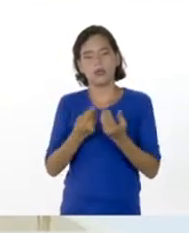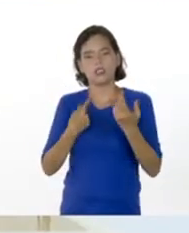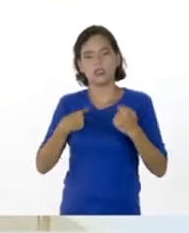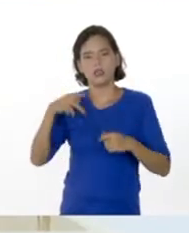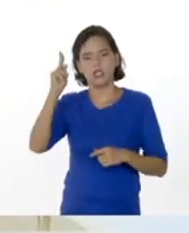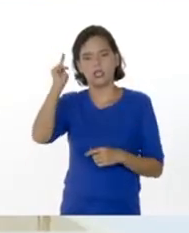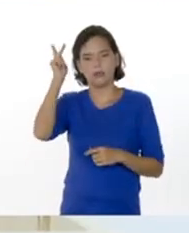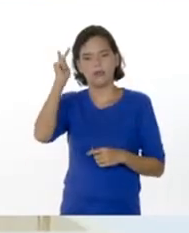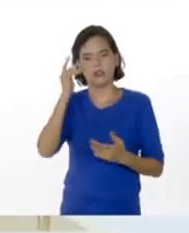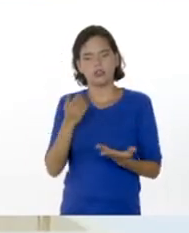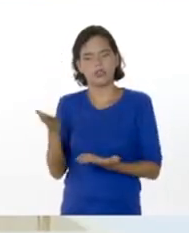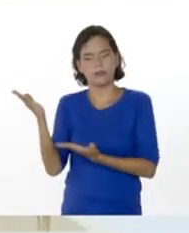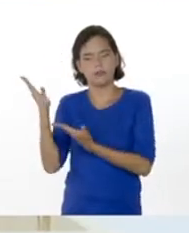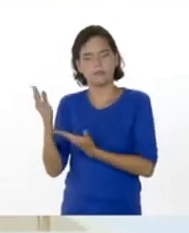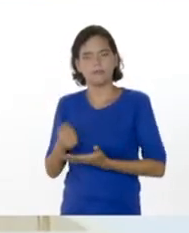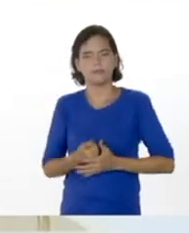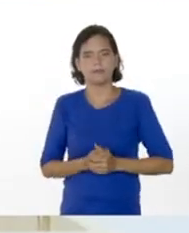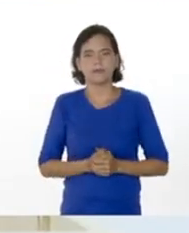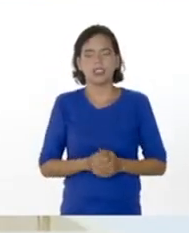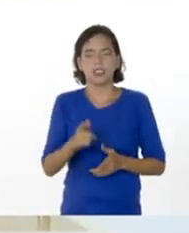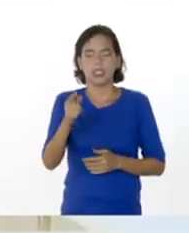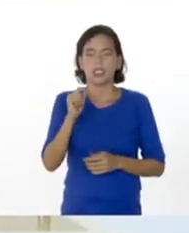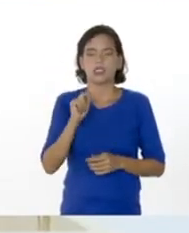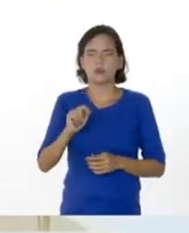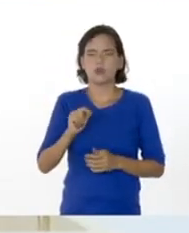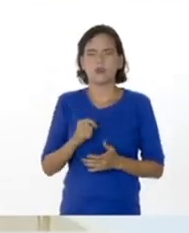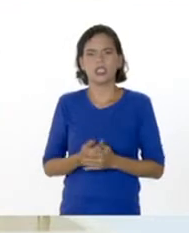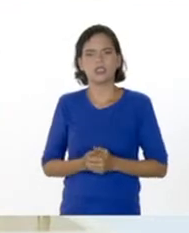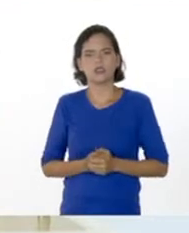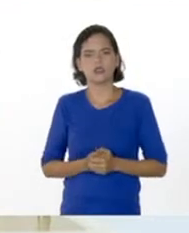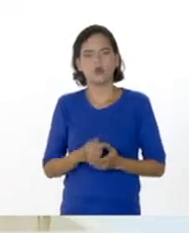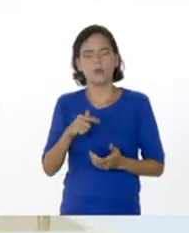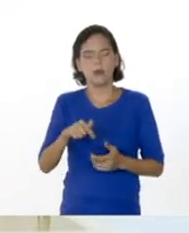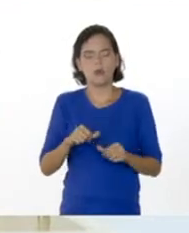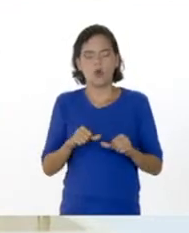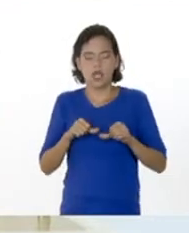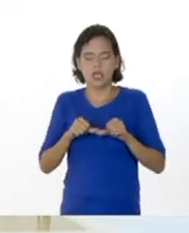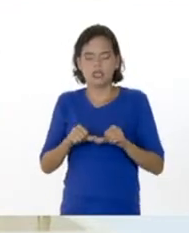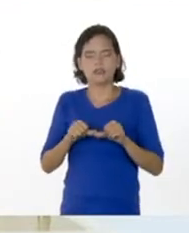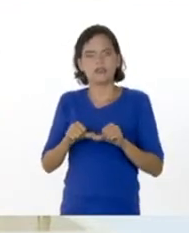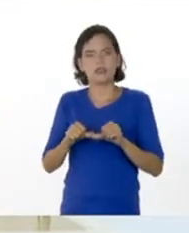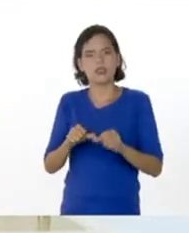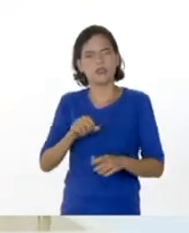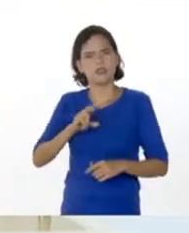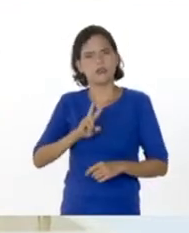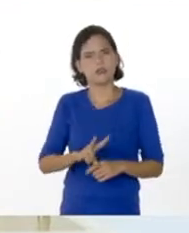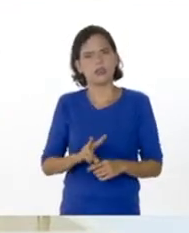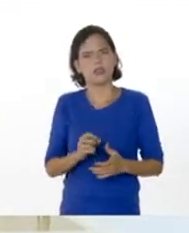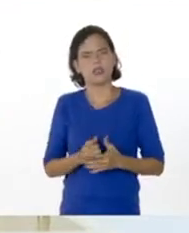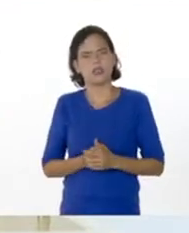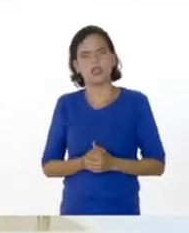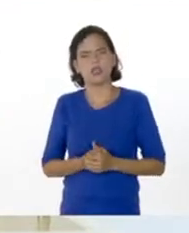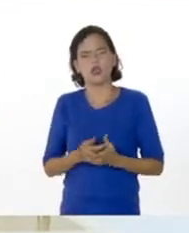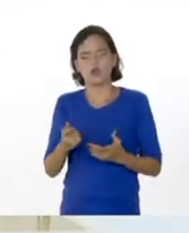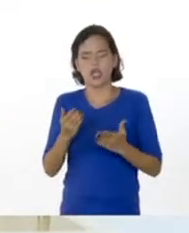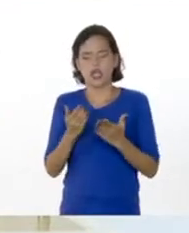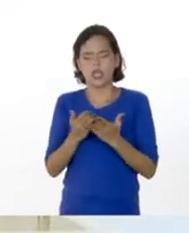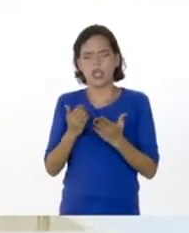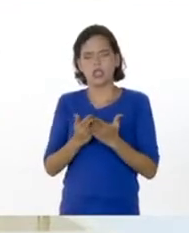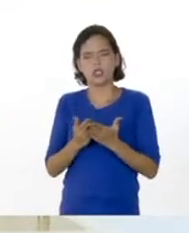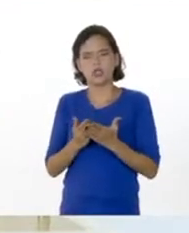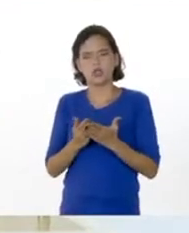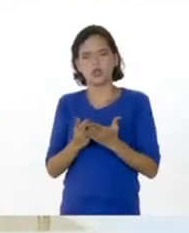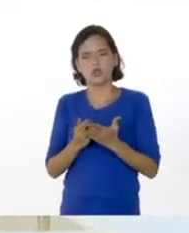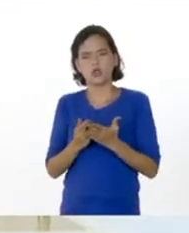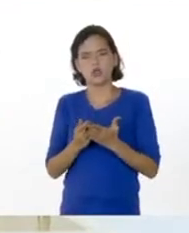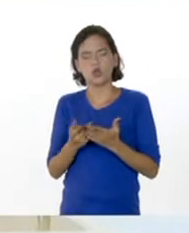profesora Marisa Sala. En este momento, vamos a continuar con el estudio de